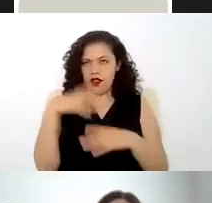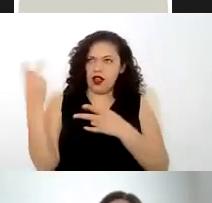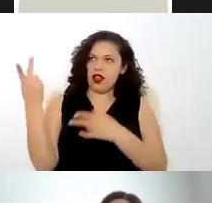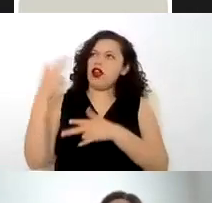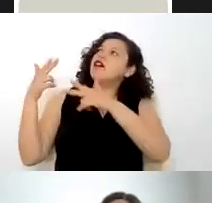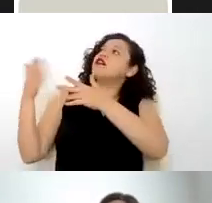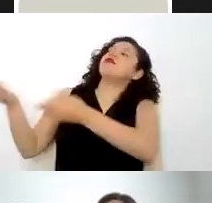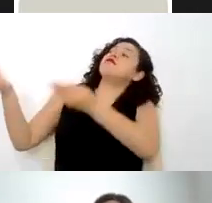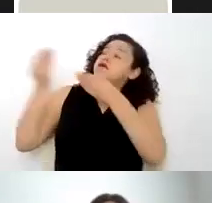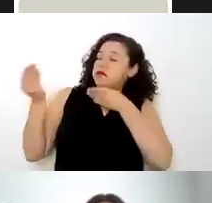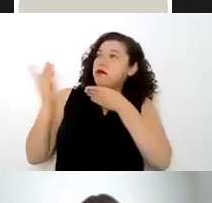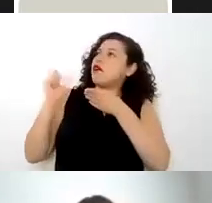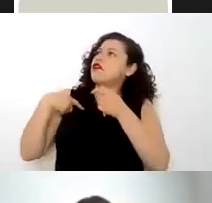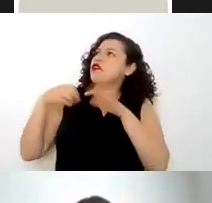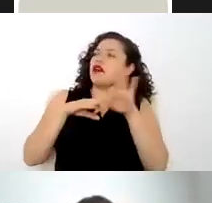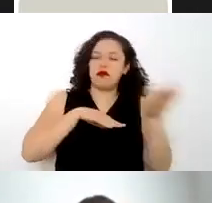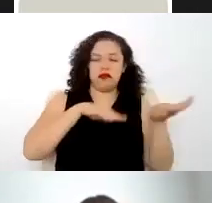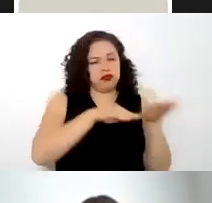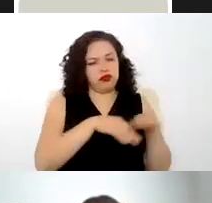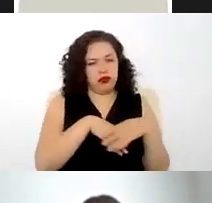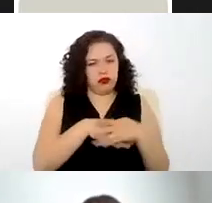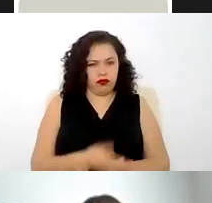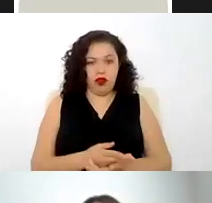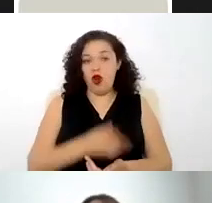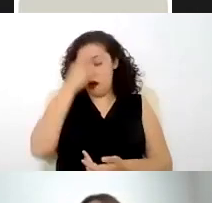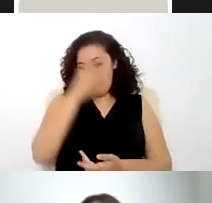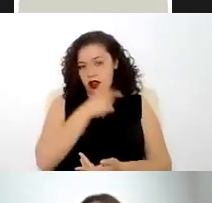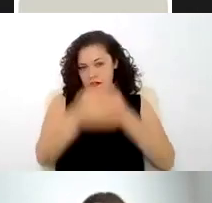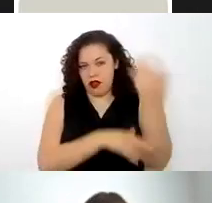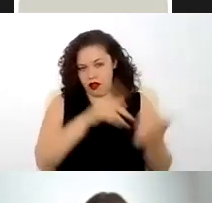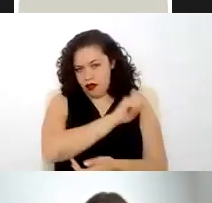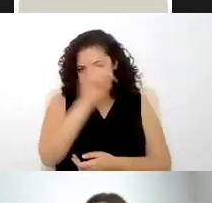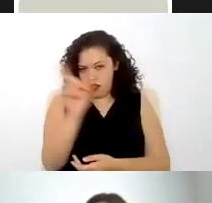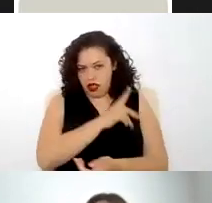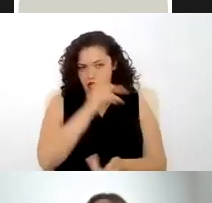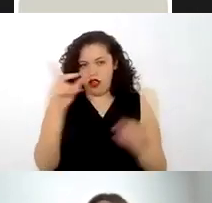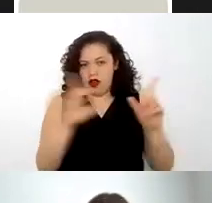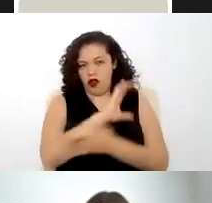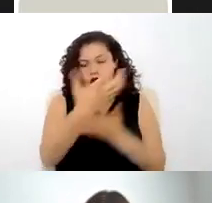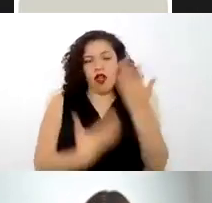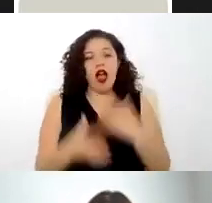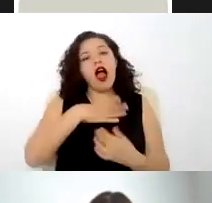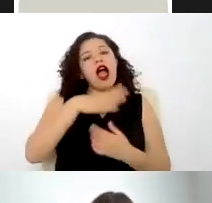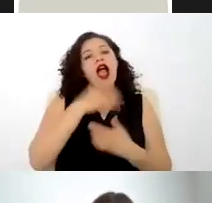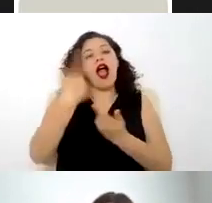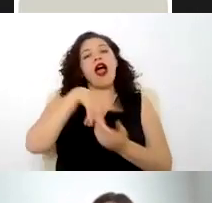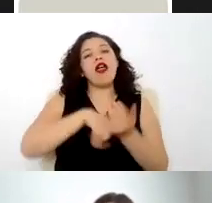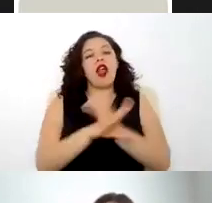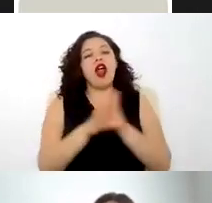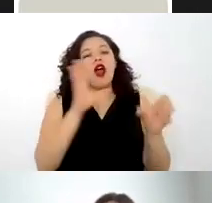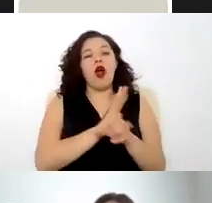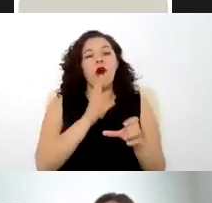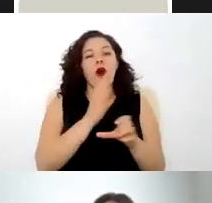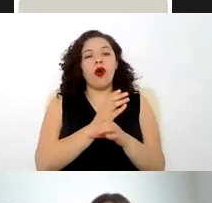de una prestación de servicios profesionales el contrato que se celebra el objeto que se pretende alcanzar por